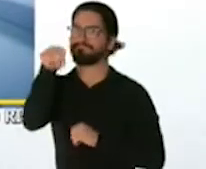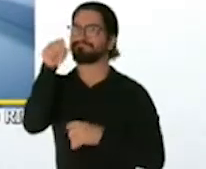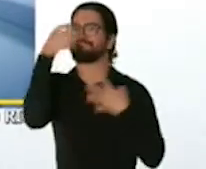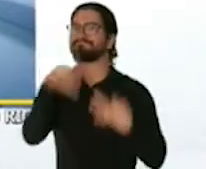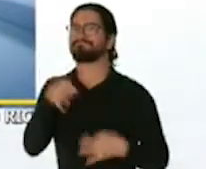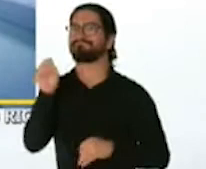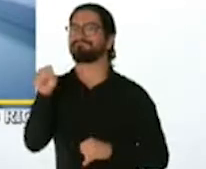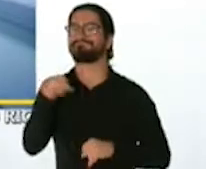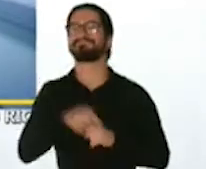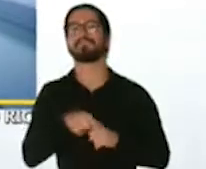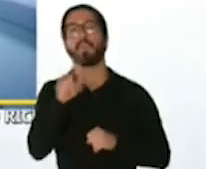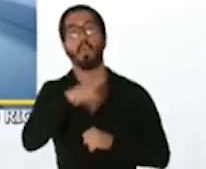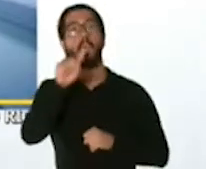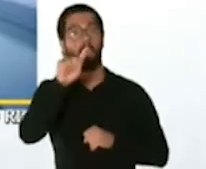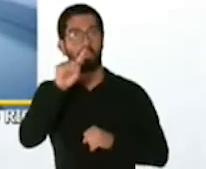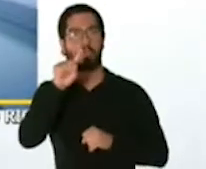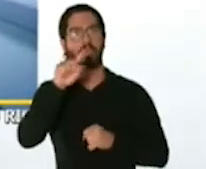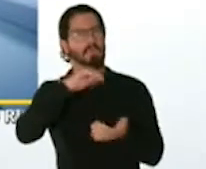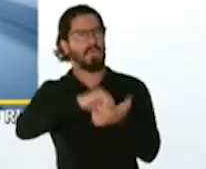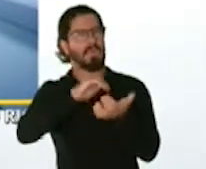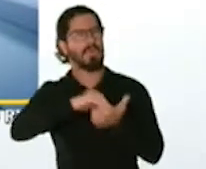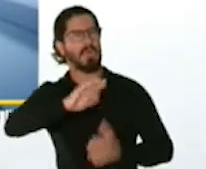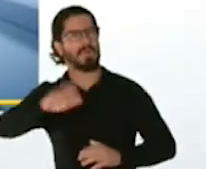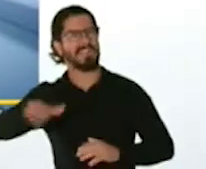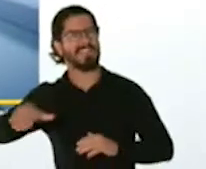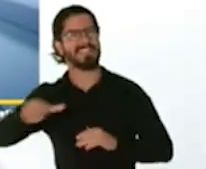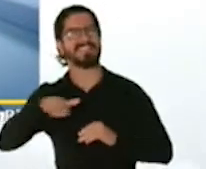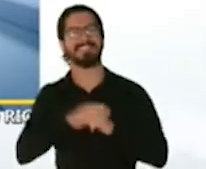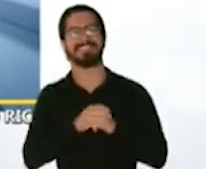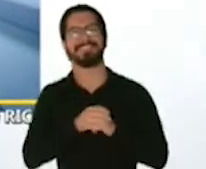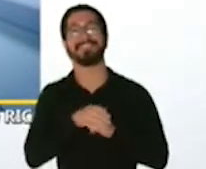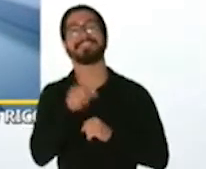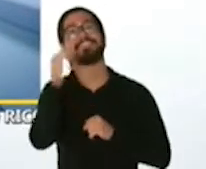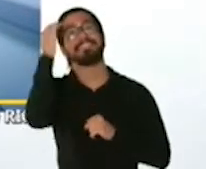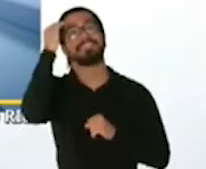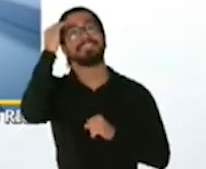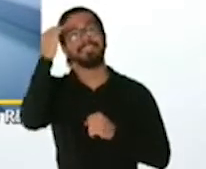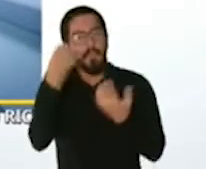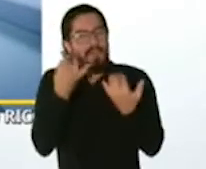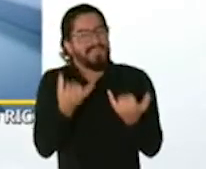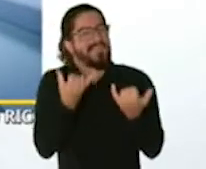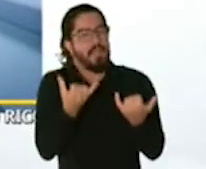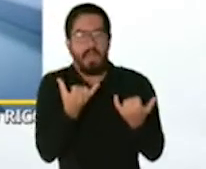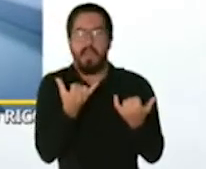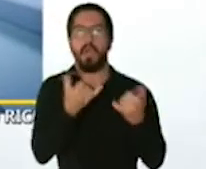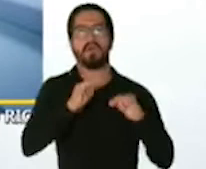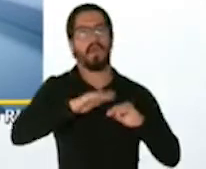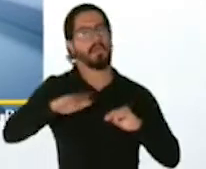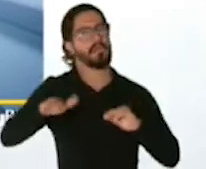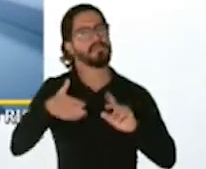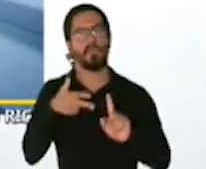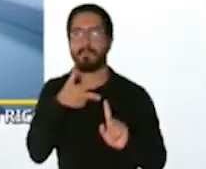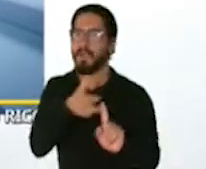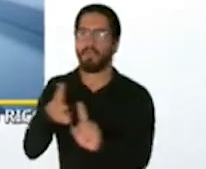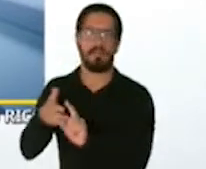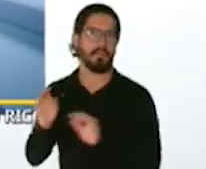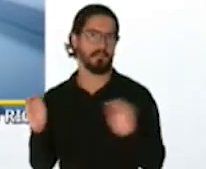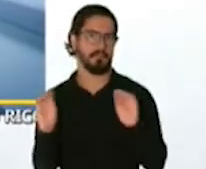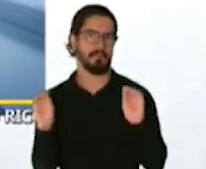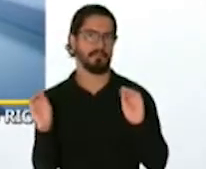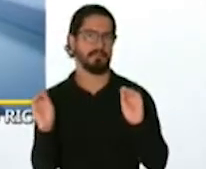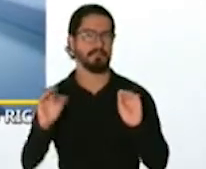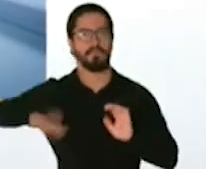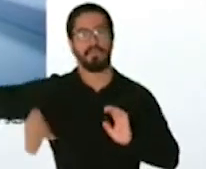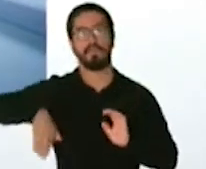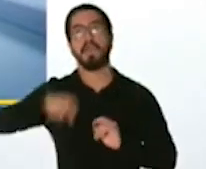pediatra sabemos que en esta etapa de este proceso de vacunación no se incluye esa población cuál